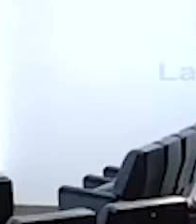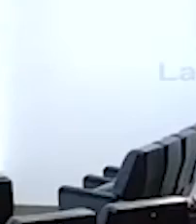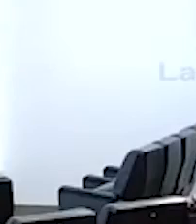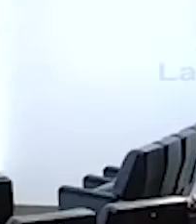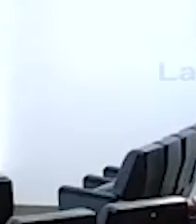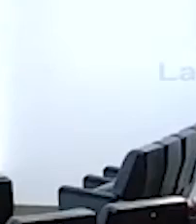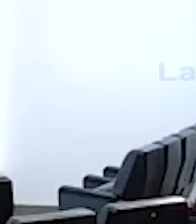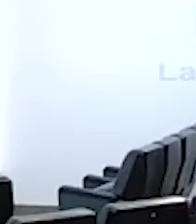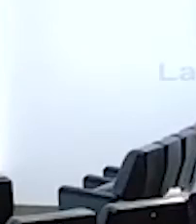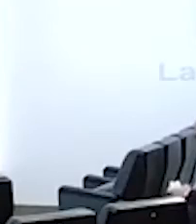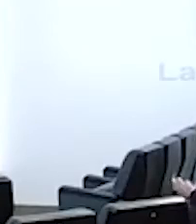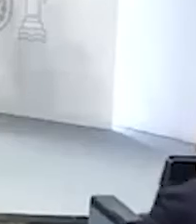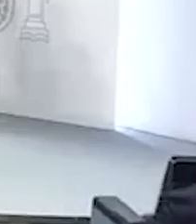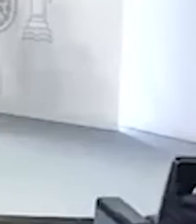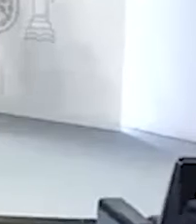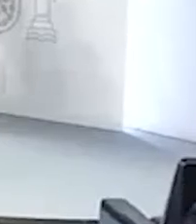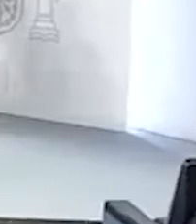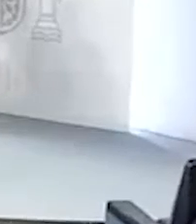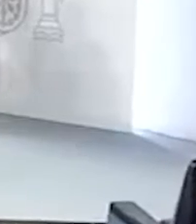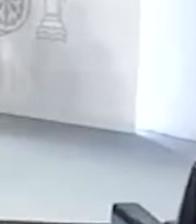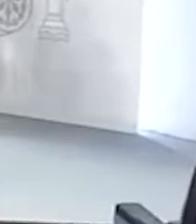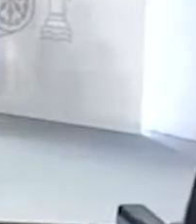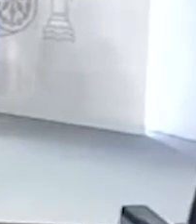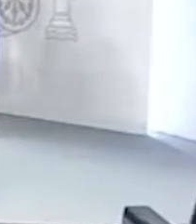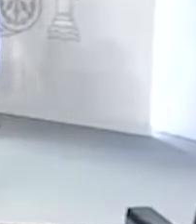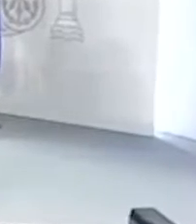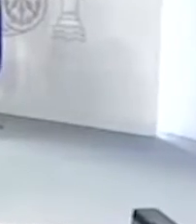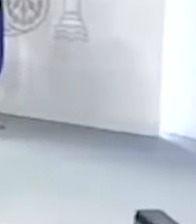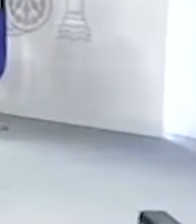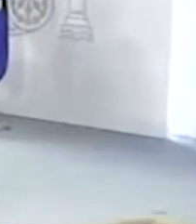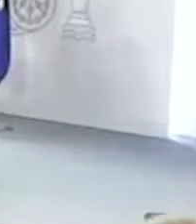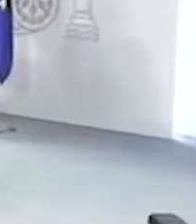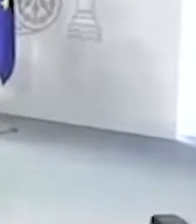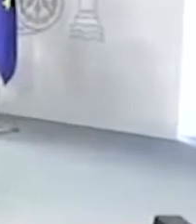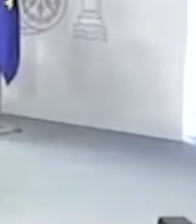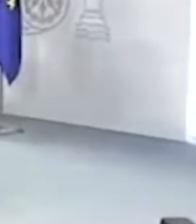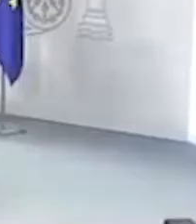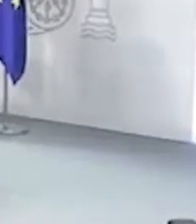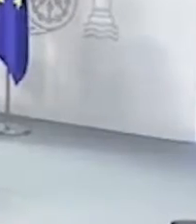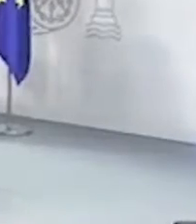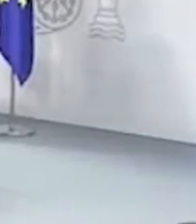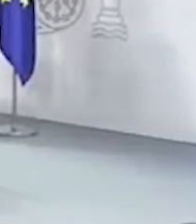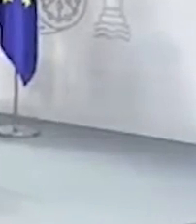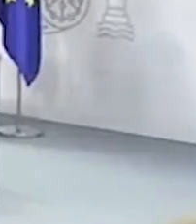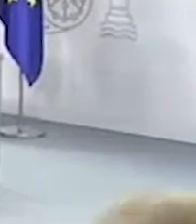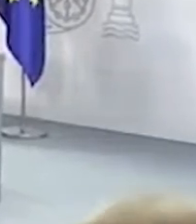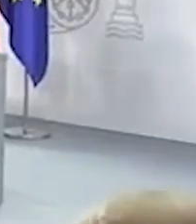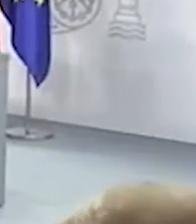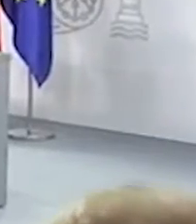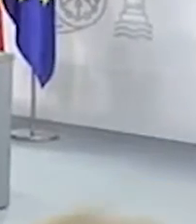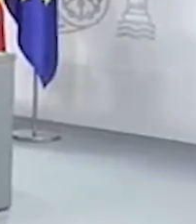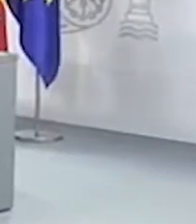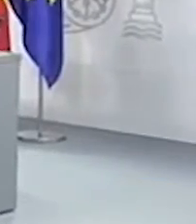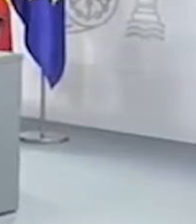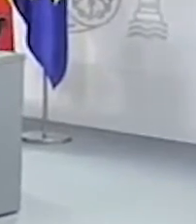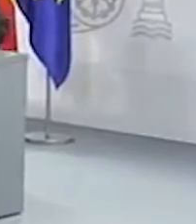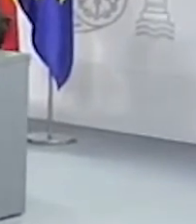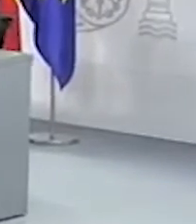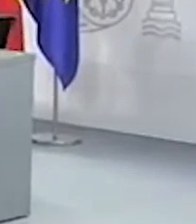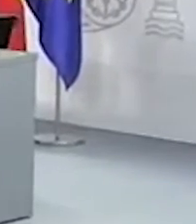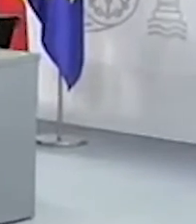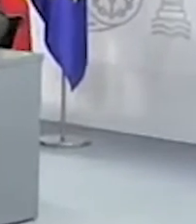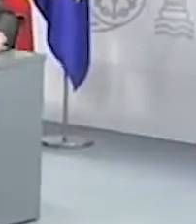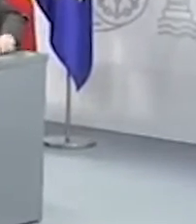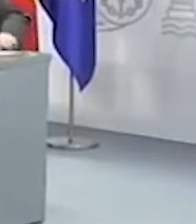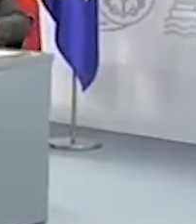Muy buenas tardes a todos y a todas y bienvenidos a esta comparecencia tras la reunión celebrada del Consejo